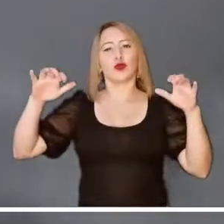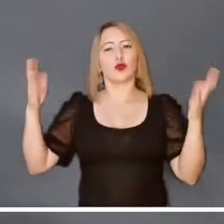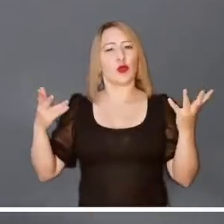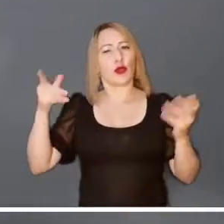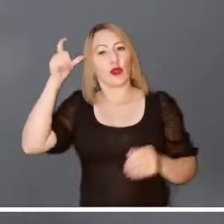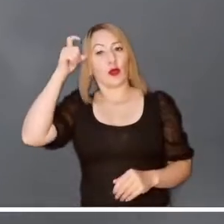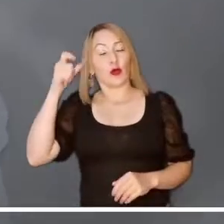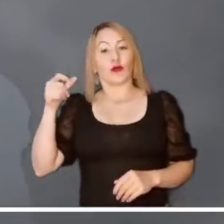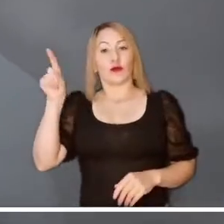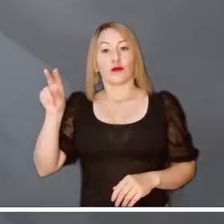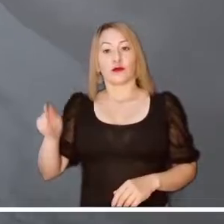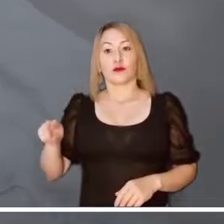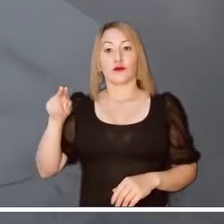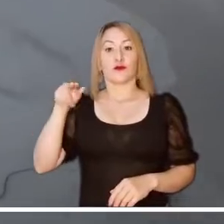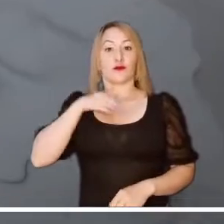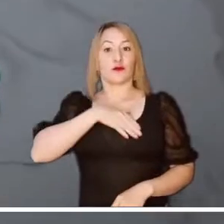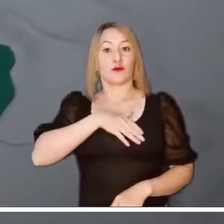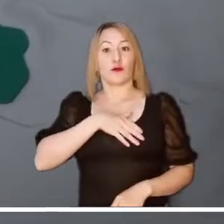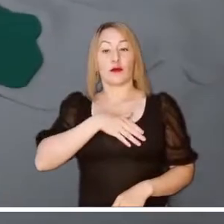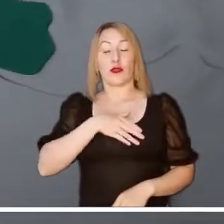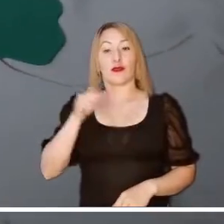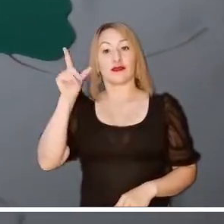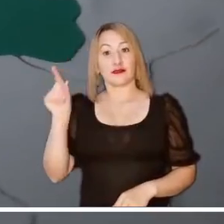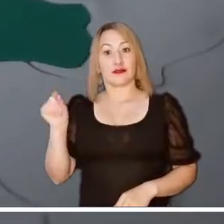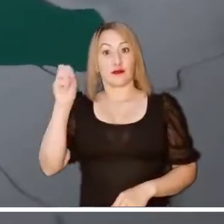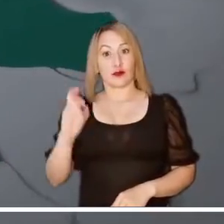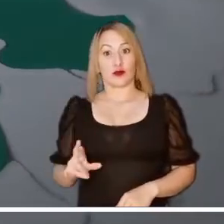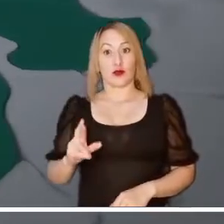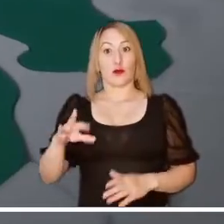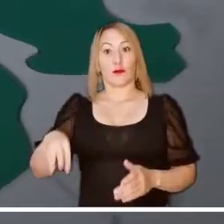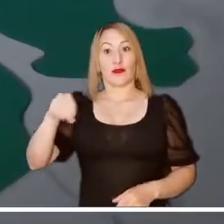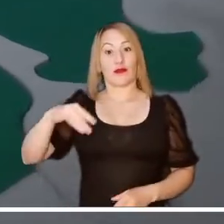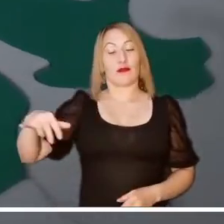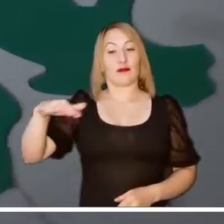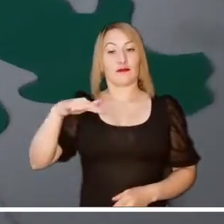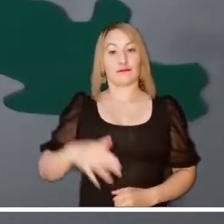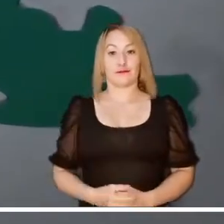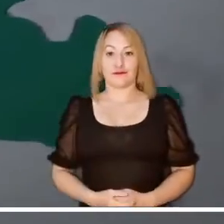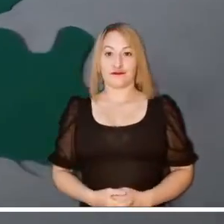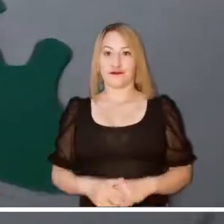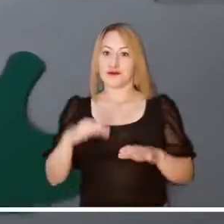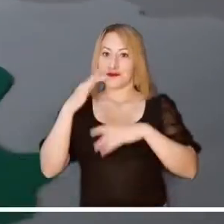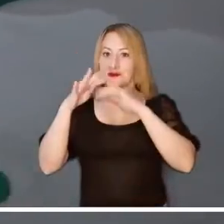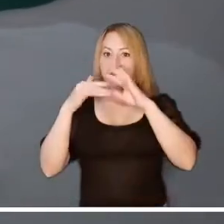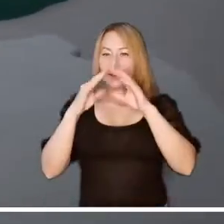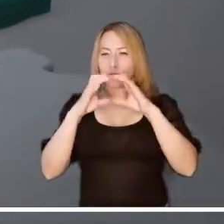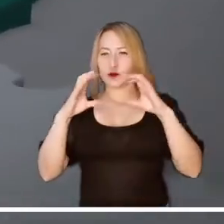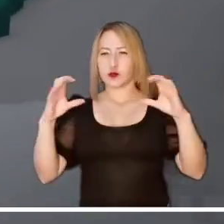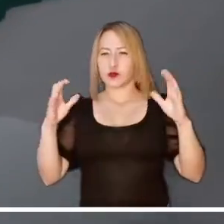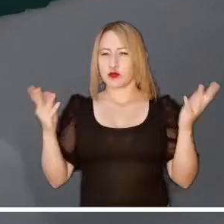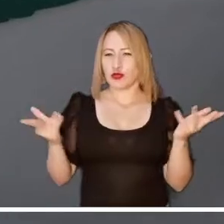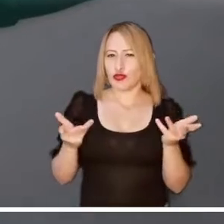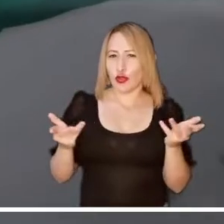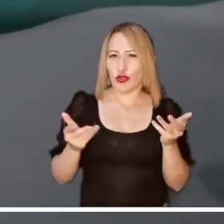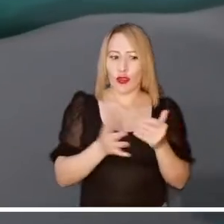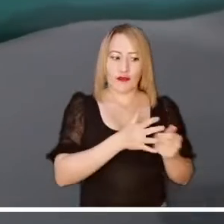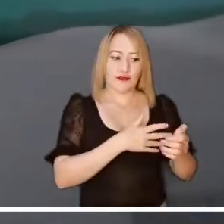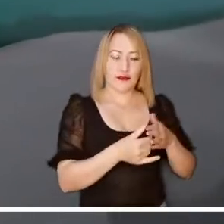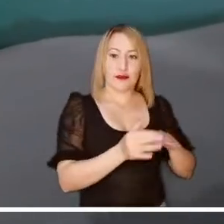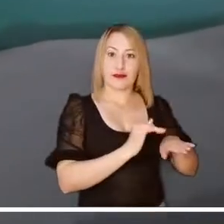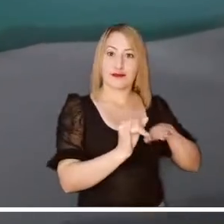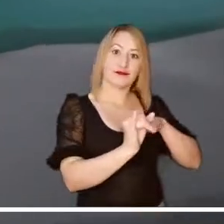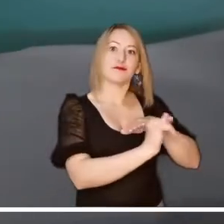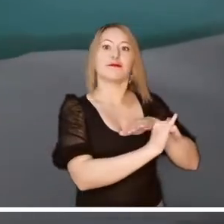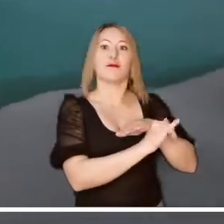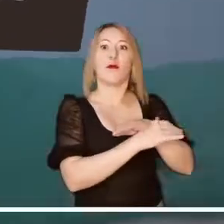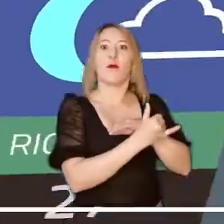Las lluvias del Caribe se podrían experimentar en sectores de Córdoba, Sucre, Bolívar, Sur de Cesar y Magdalena. El